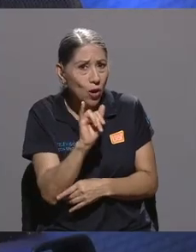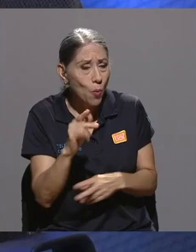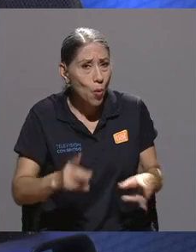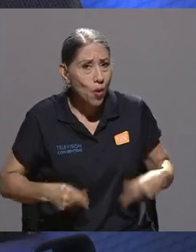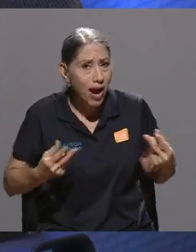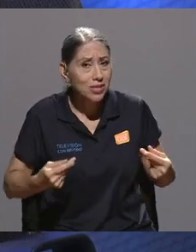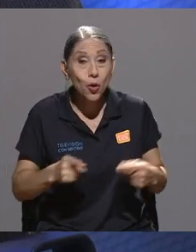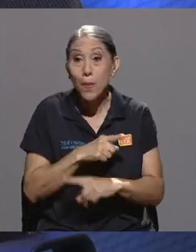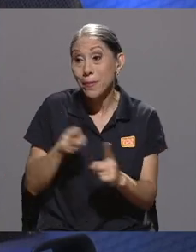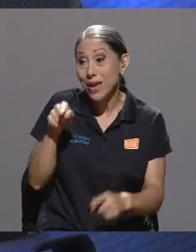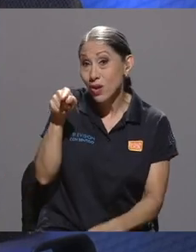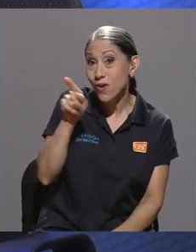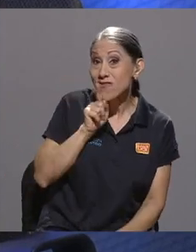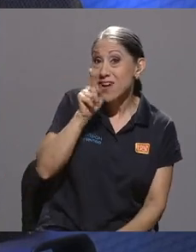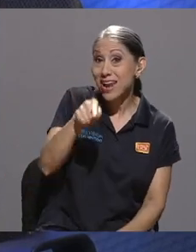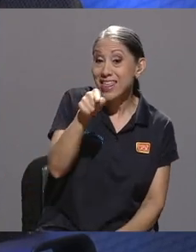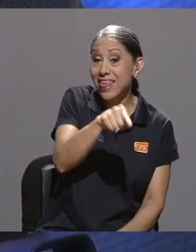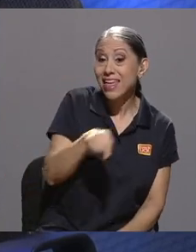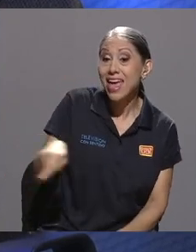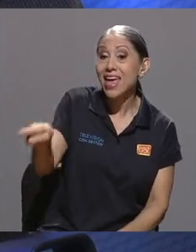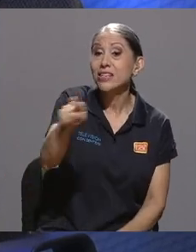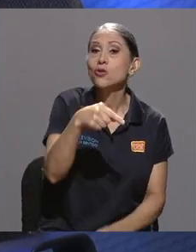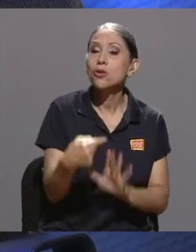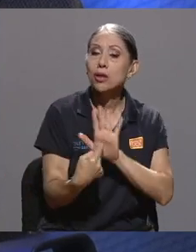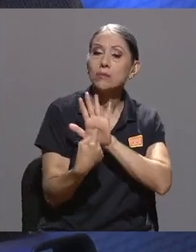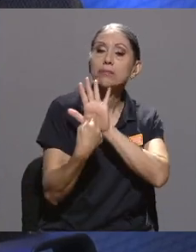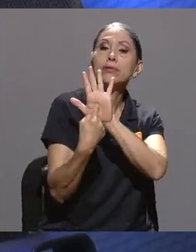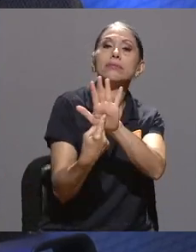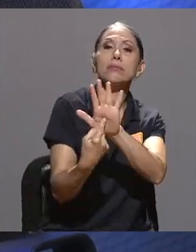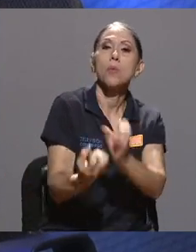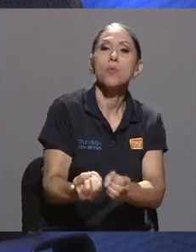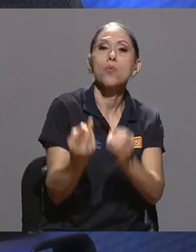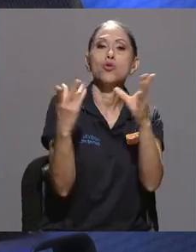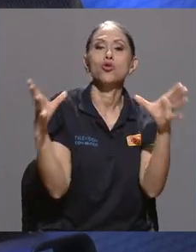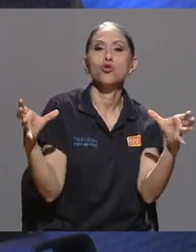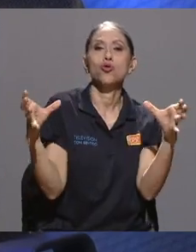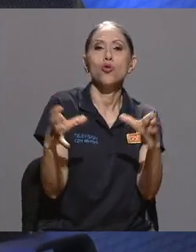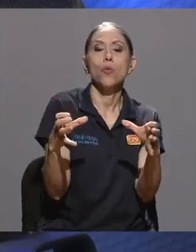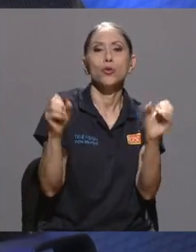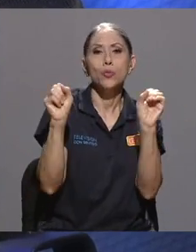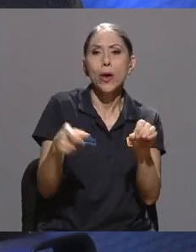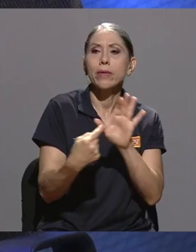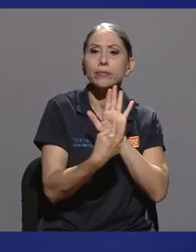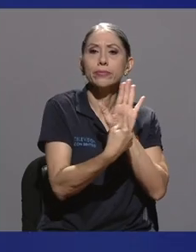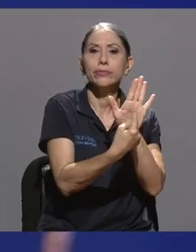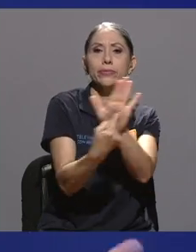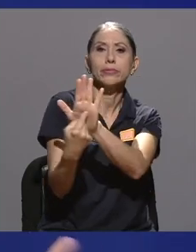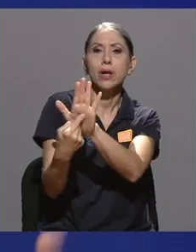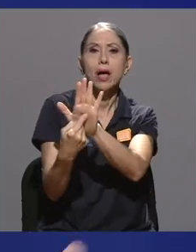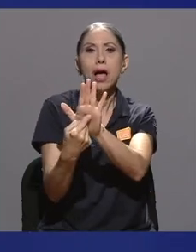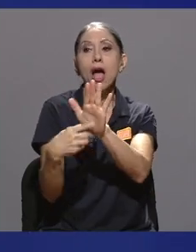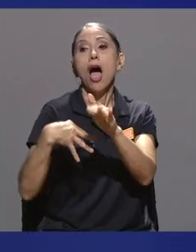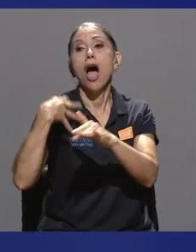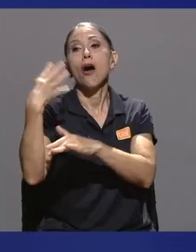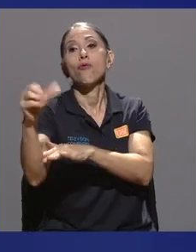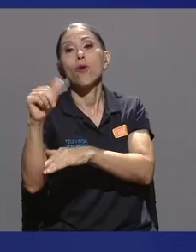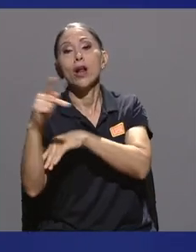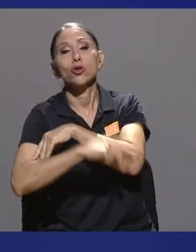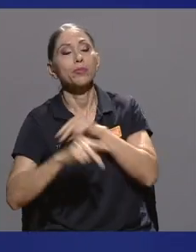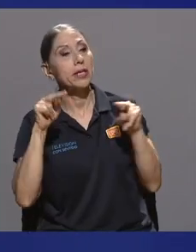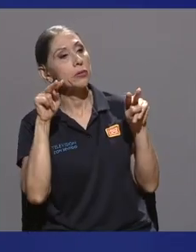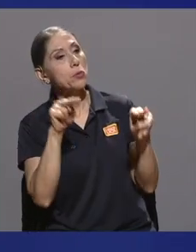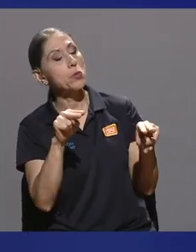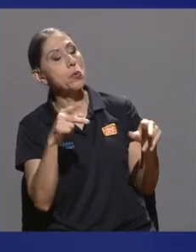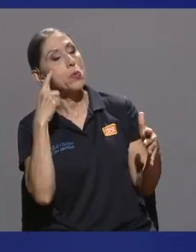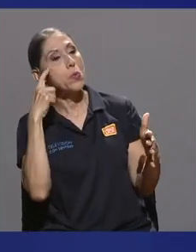es lo que le da la voz a muchísimos grupos, es la visibilización de Costa Rica afuera. Y no solo eso, hay también todo un